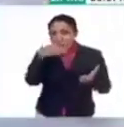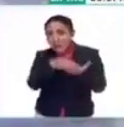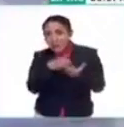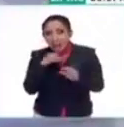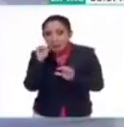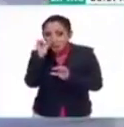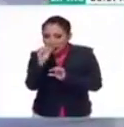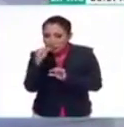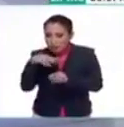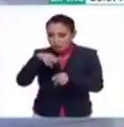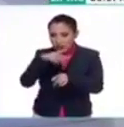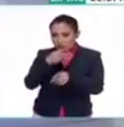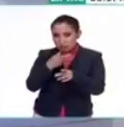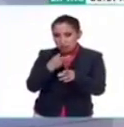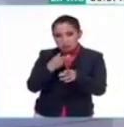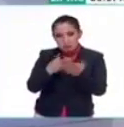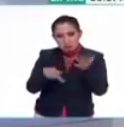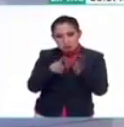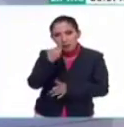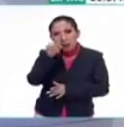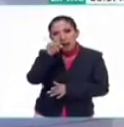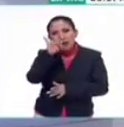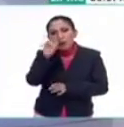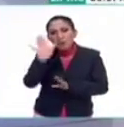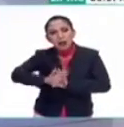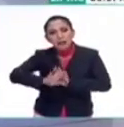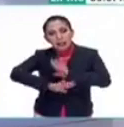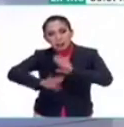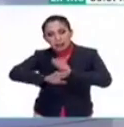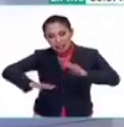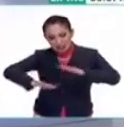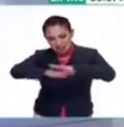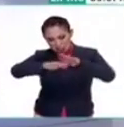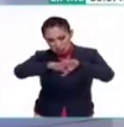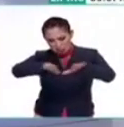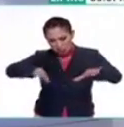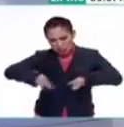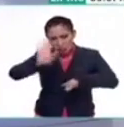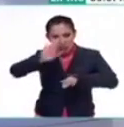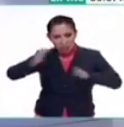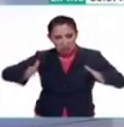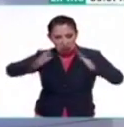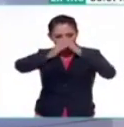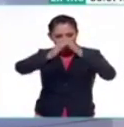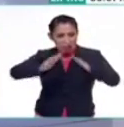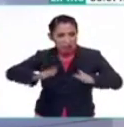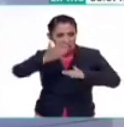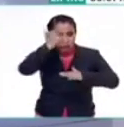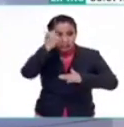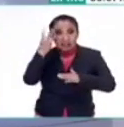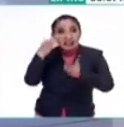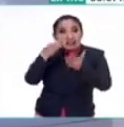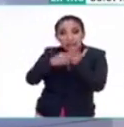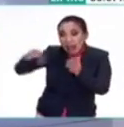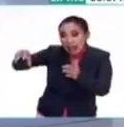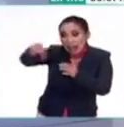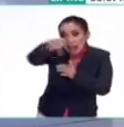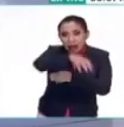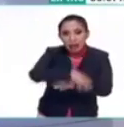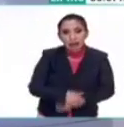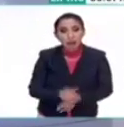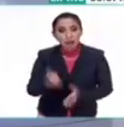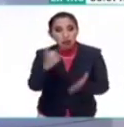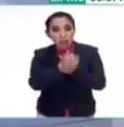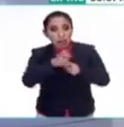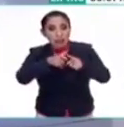hay pequeños patios que parece que son las bases de casas o algo así, y son 3 mil. Era una